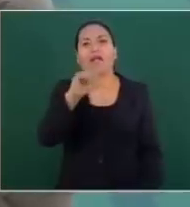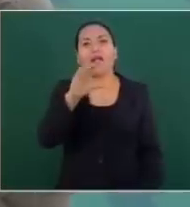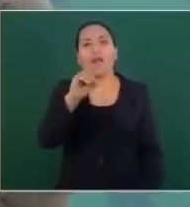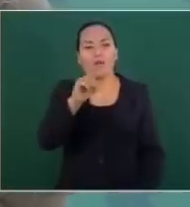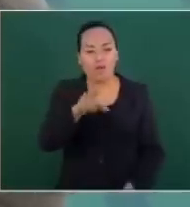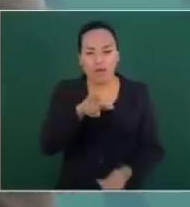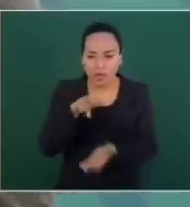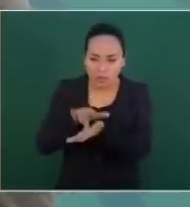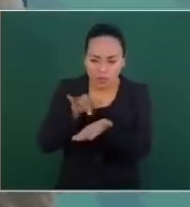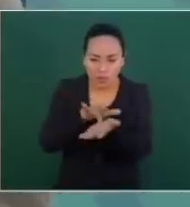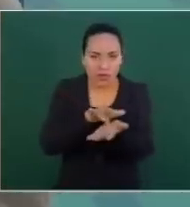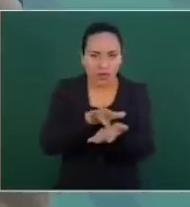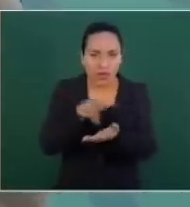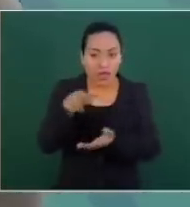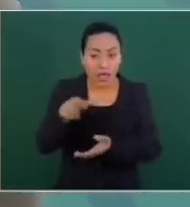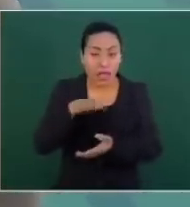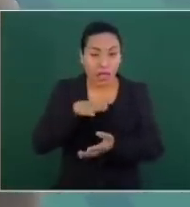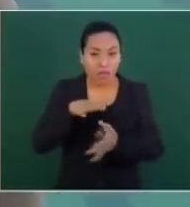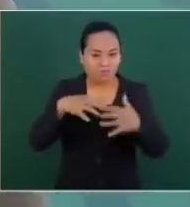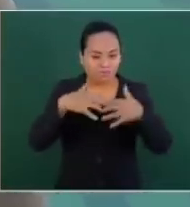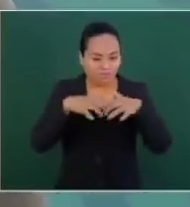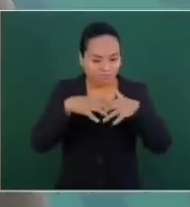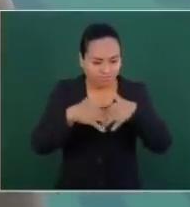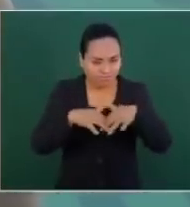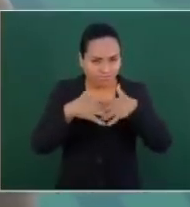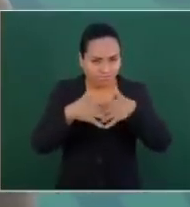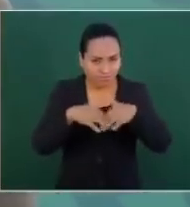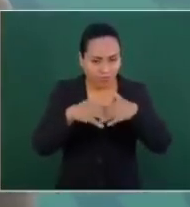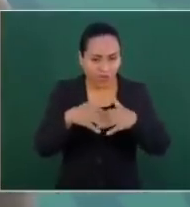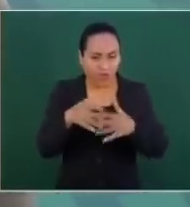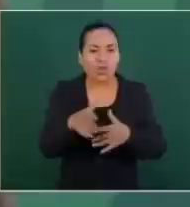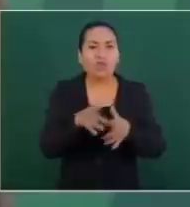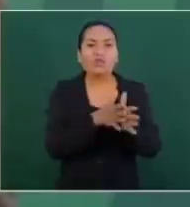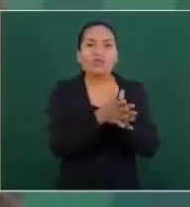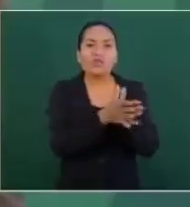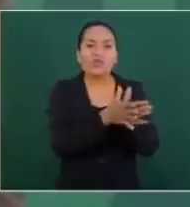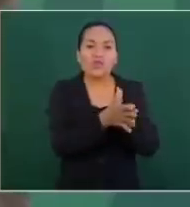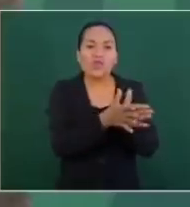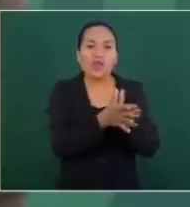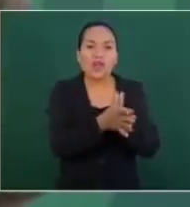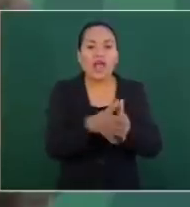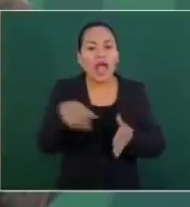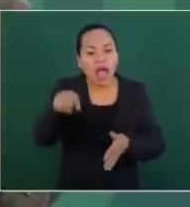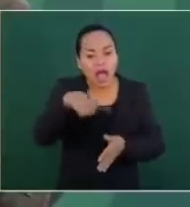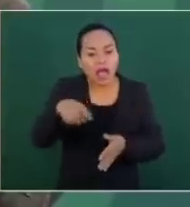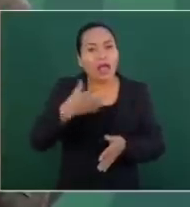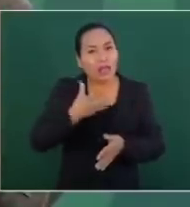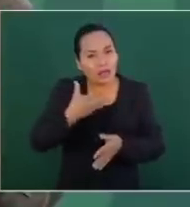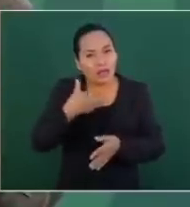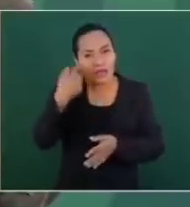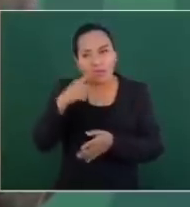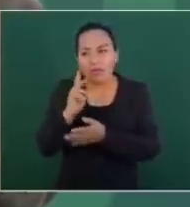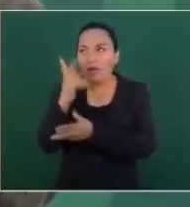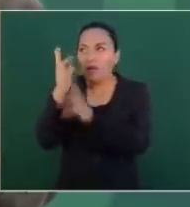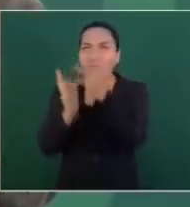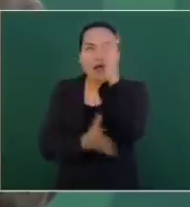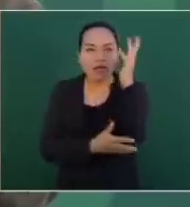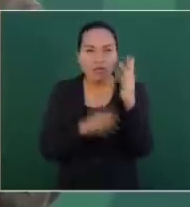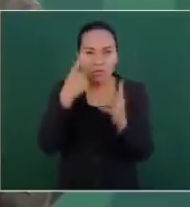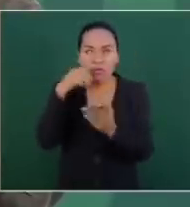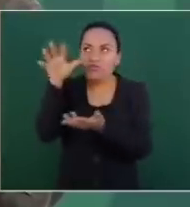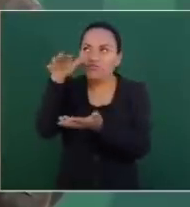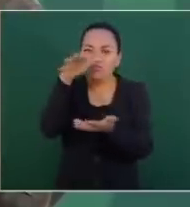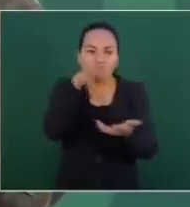la fábrica de chocolates tenga materia prima. No se miden,